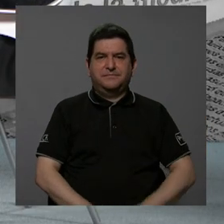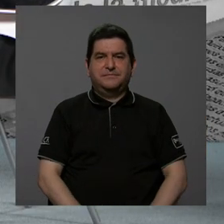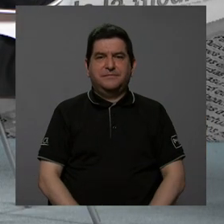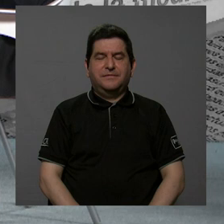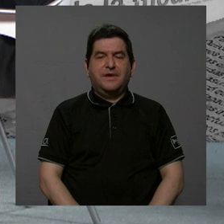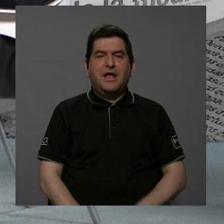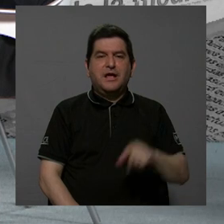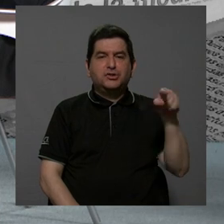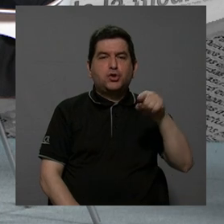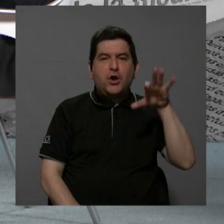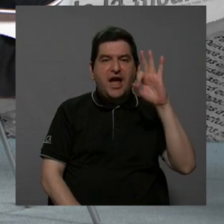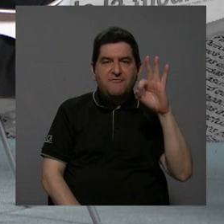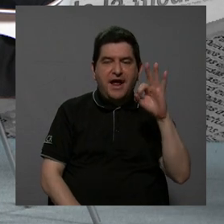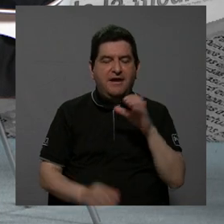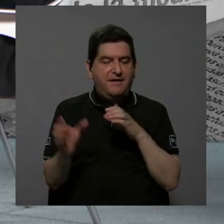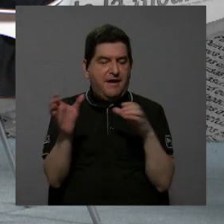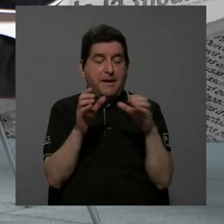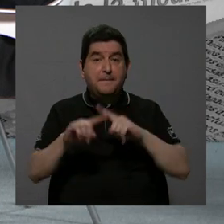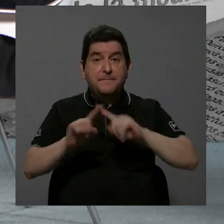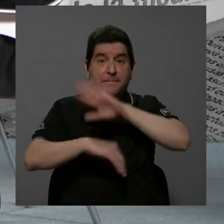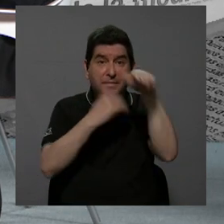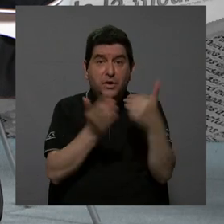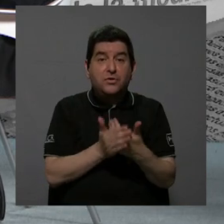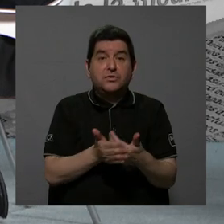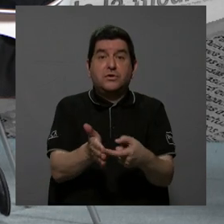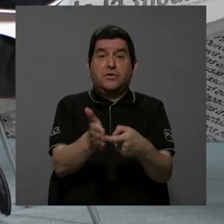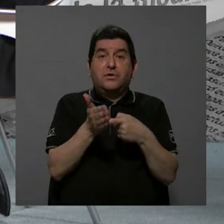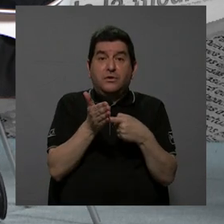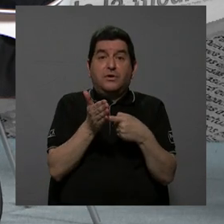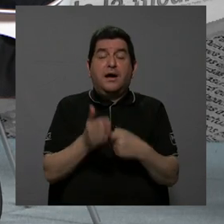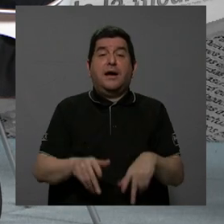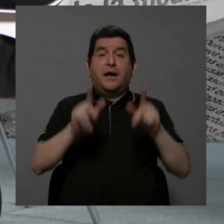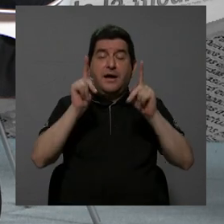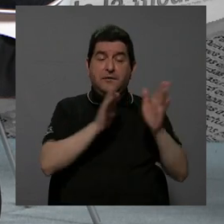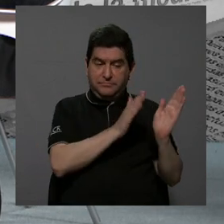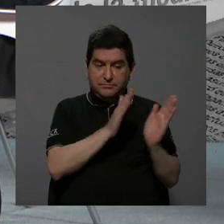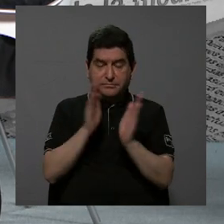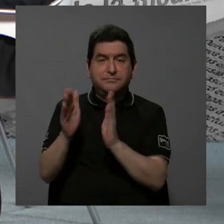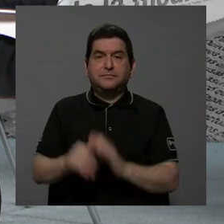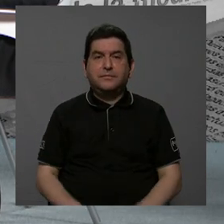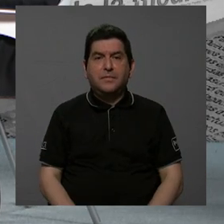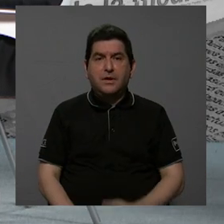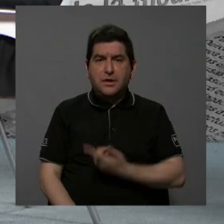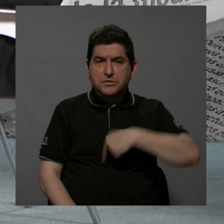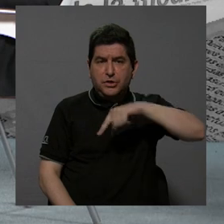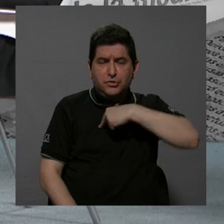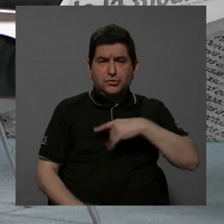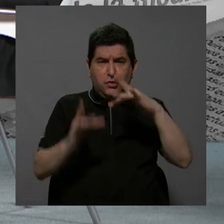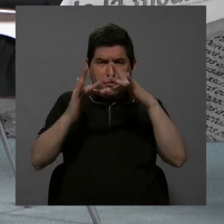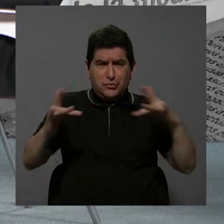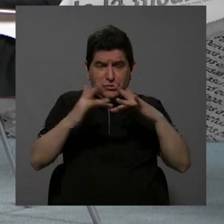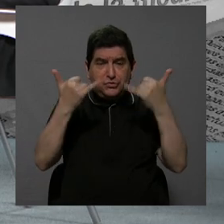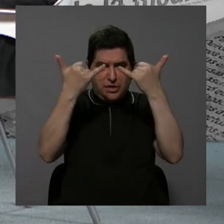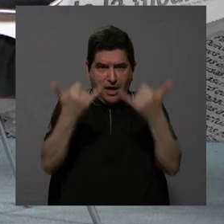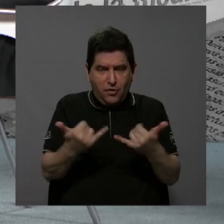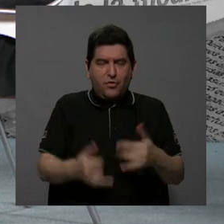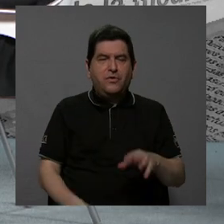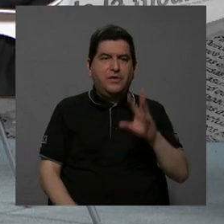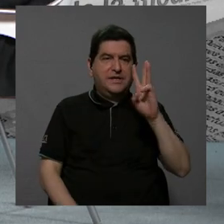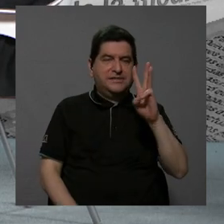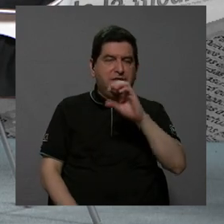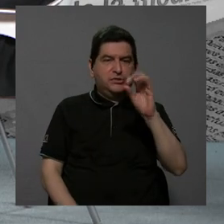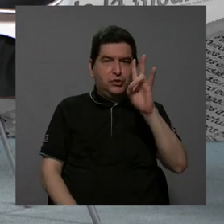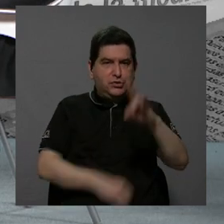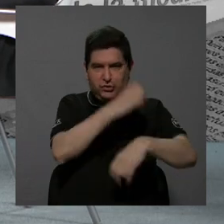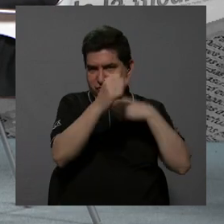zonas francas, comercio, etc. Pero todo eso requiere de personas formadas y si nosotros tenemos un bache muy fuerte en esta época, dentro de 6, 7